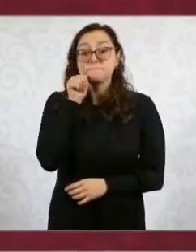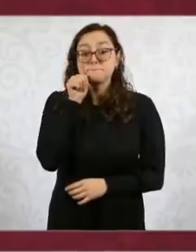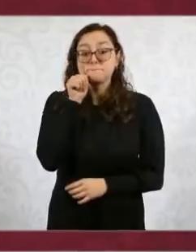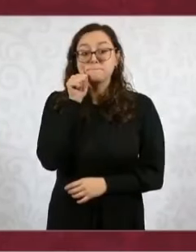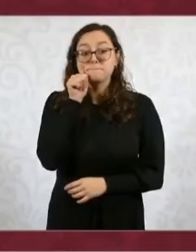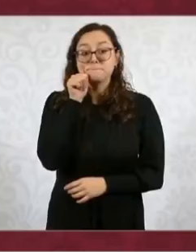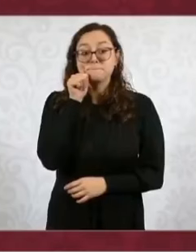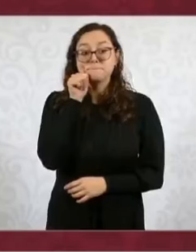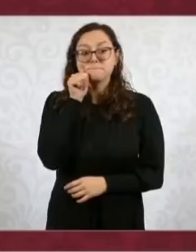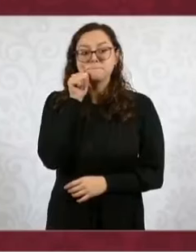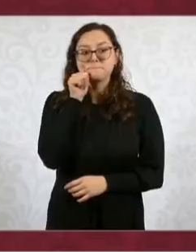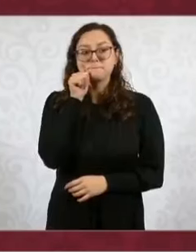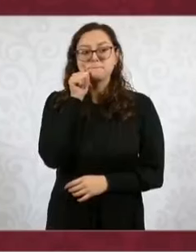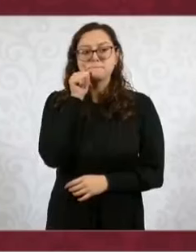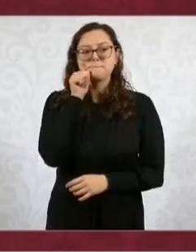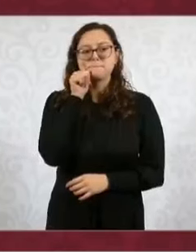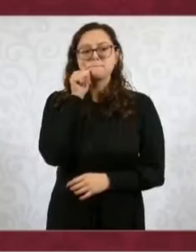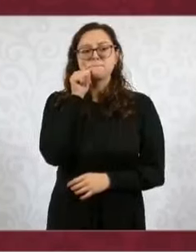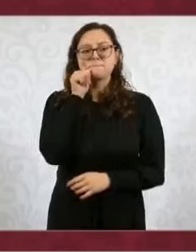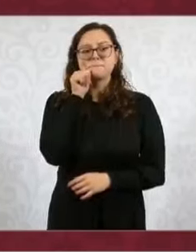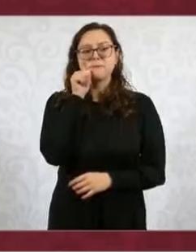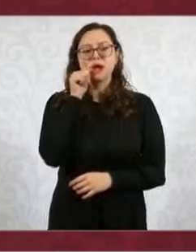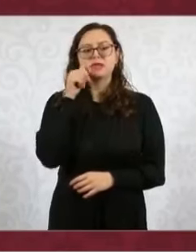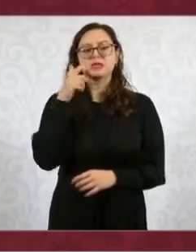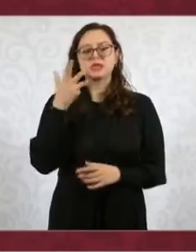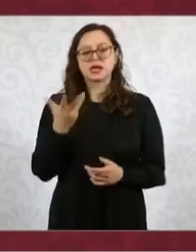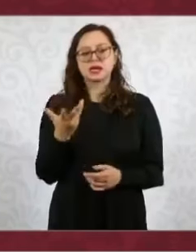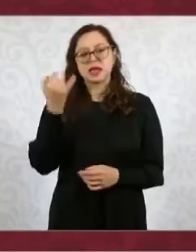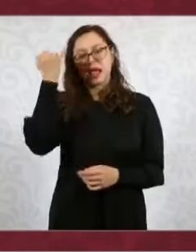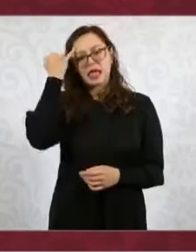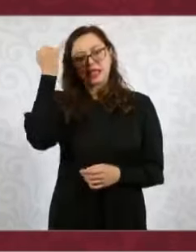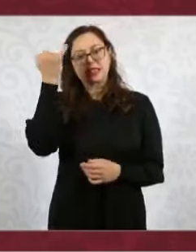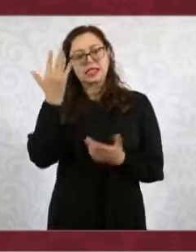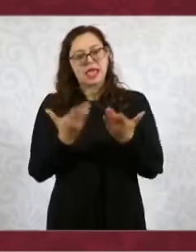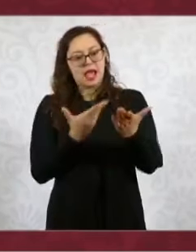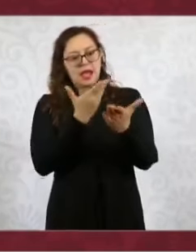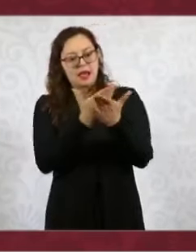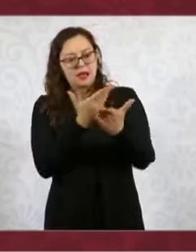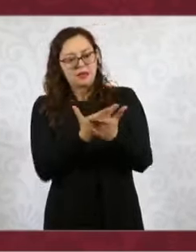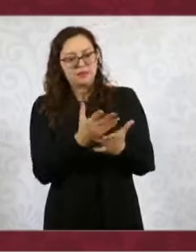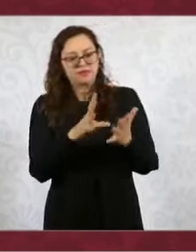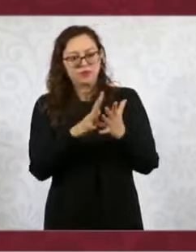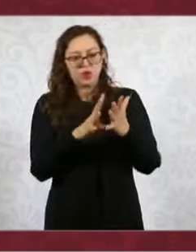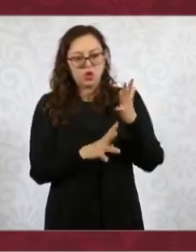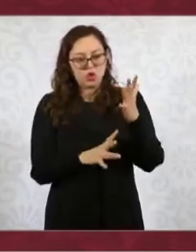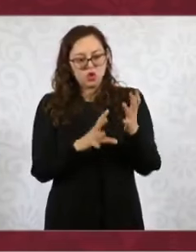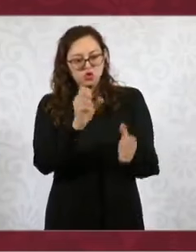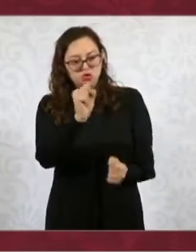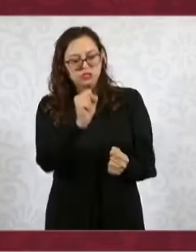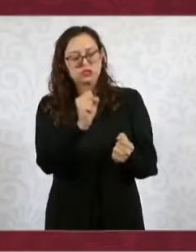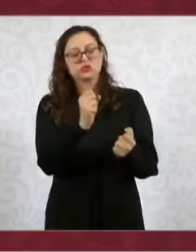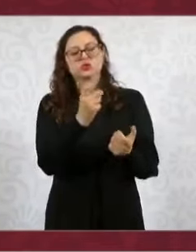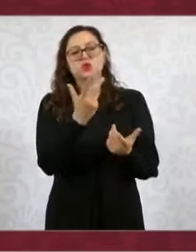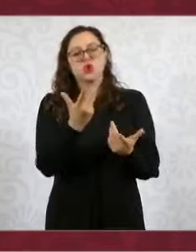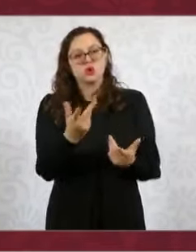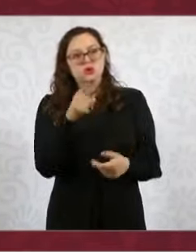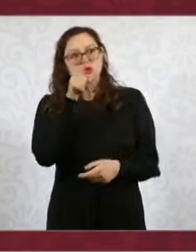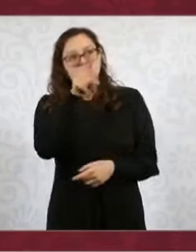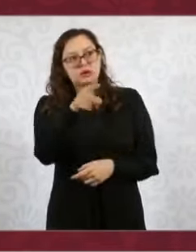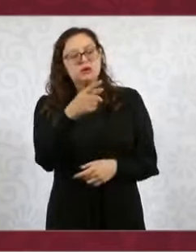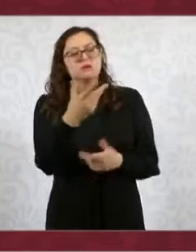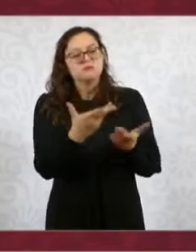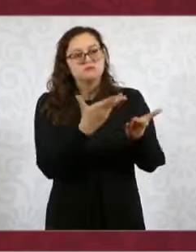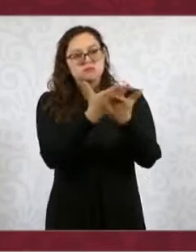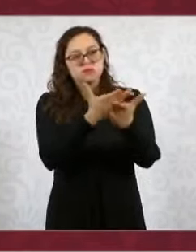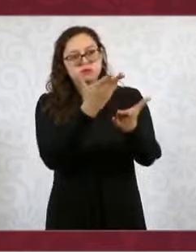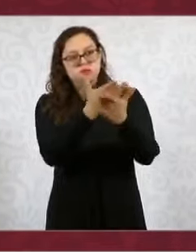iniciativas constitucionales y de ley que vamos a enviar al Congreso para los derechos de